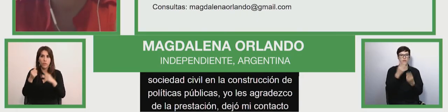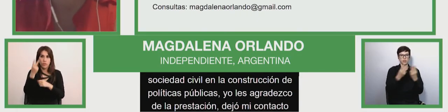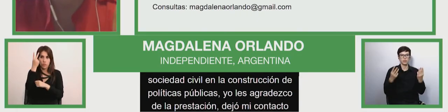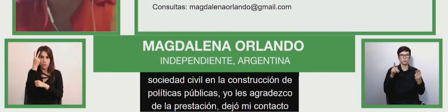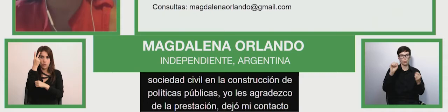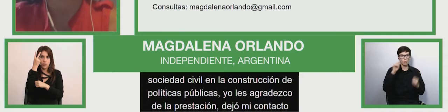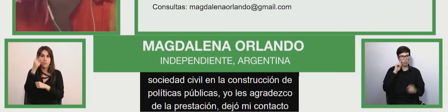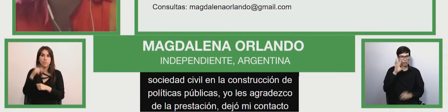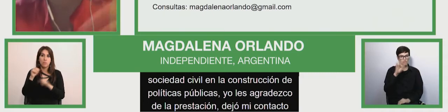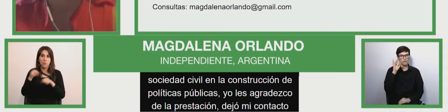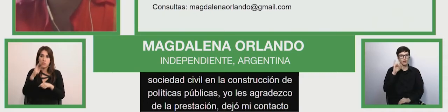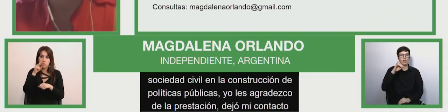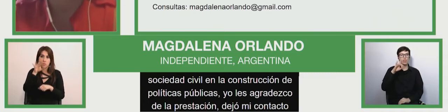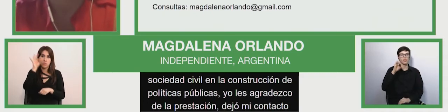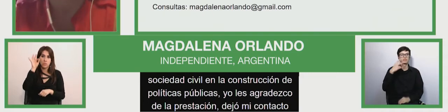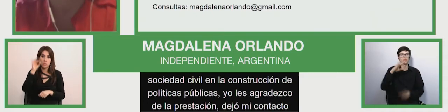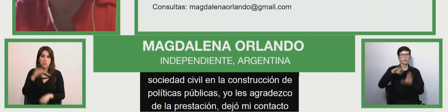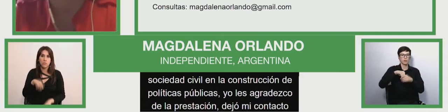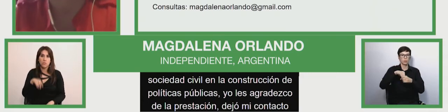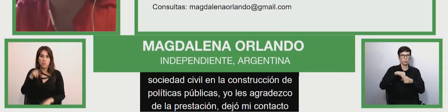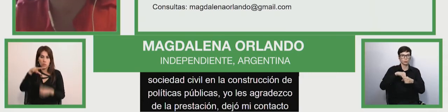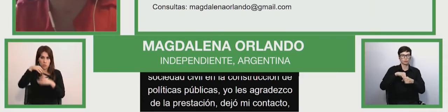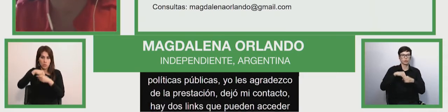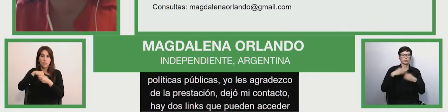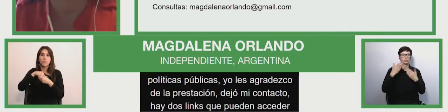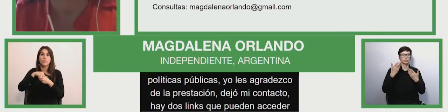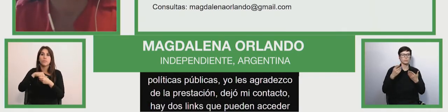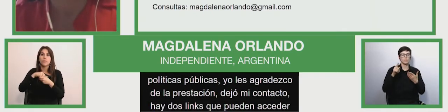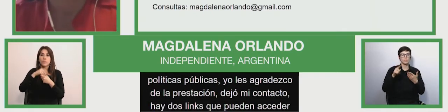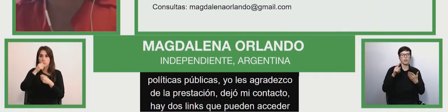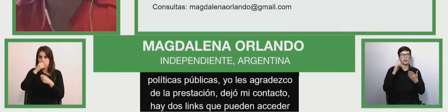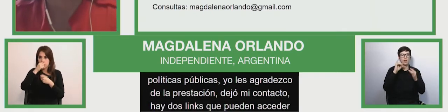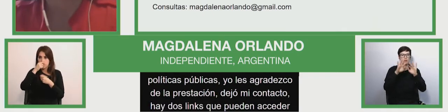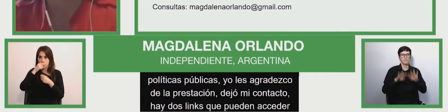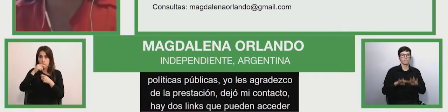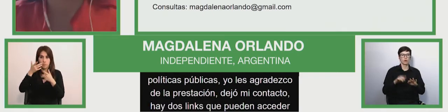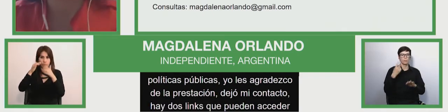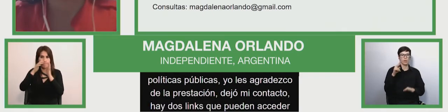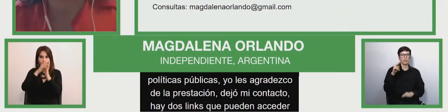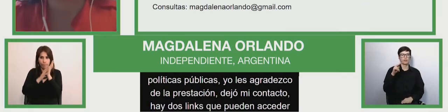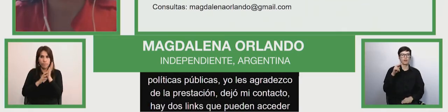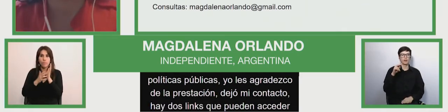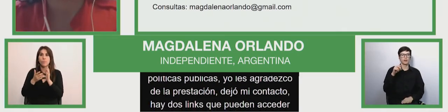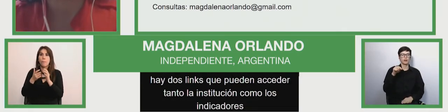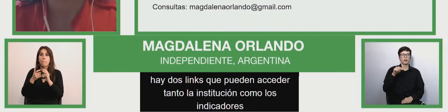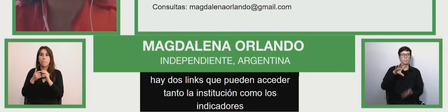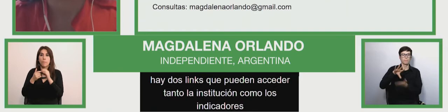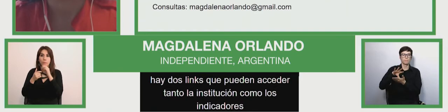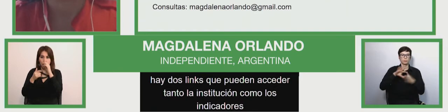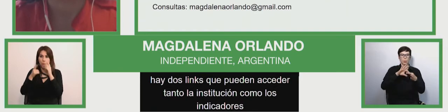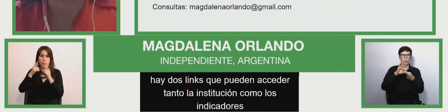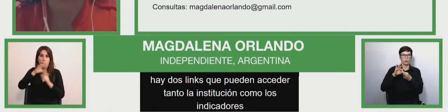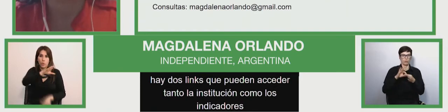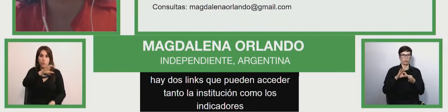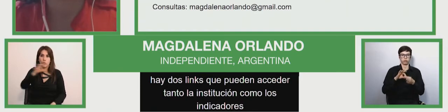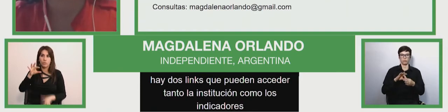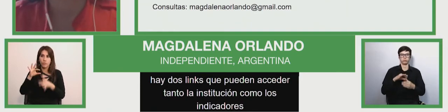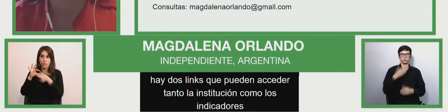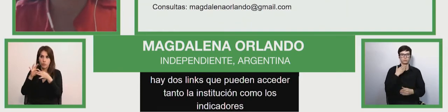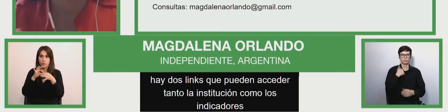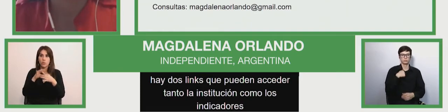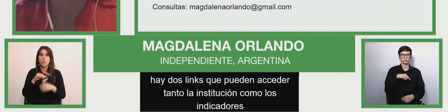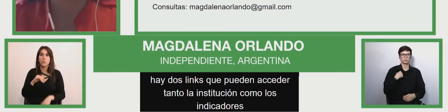al índice de inclusión como los indicadores de Bridging the Gap para Naciones Unidas. Y también pongo a disposición, a través de mi